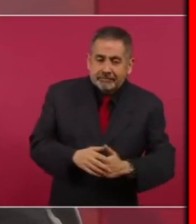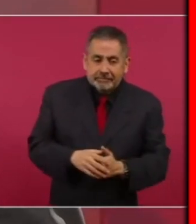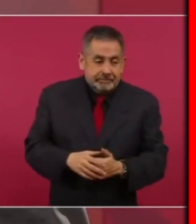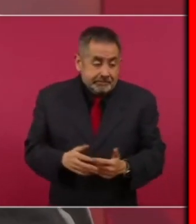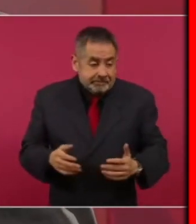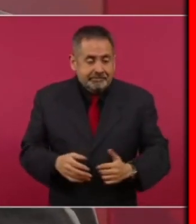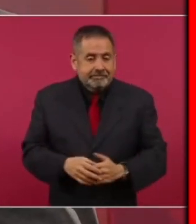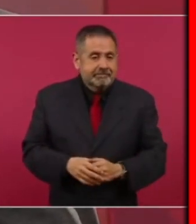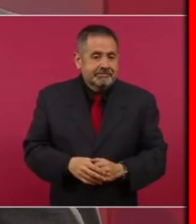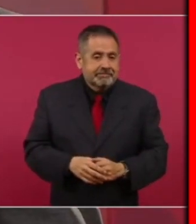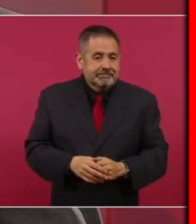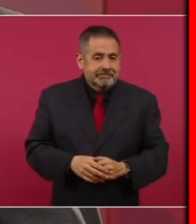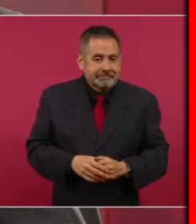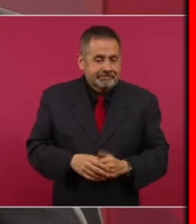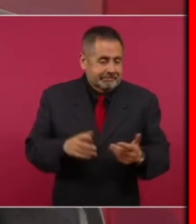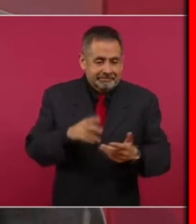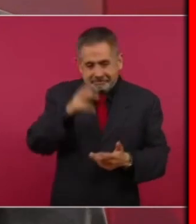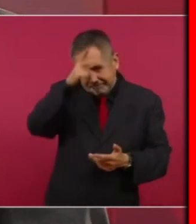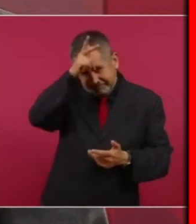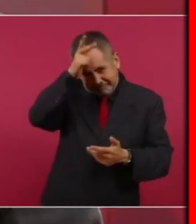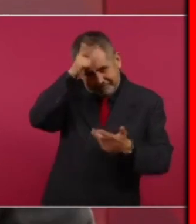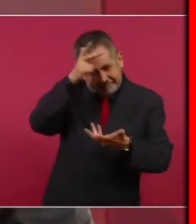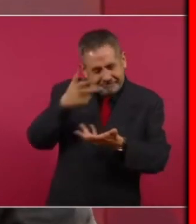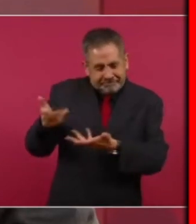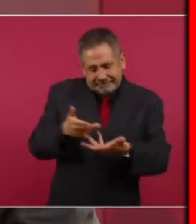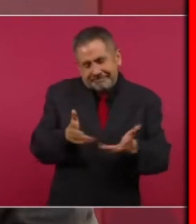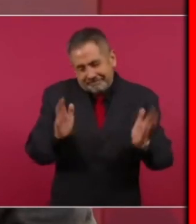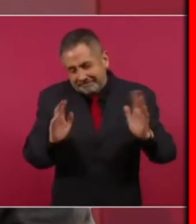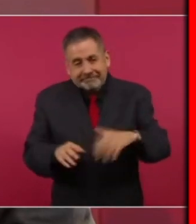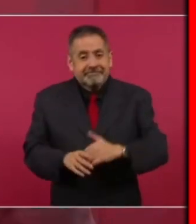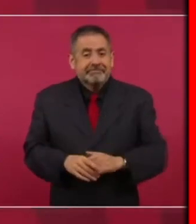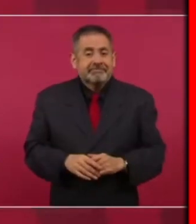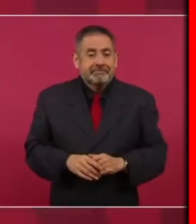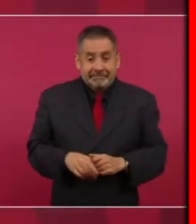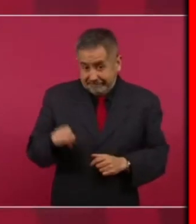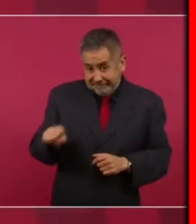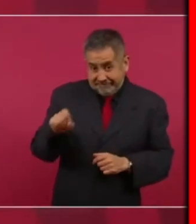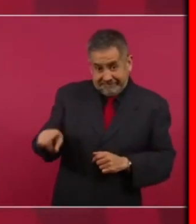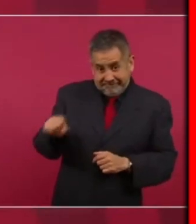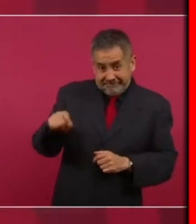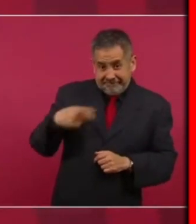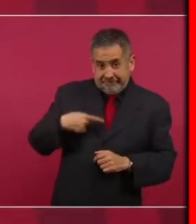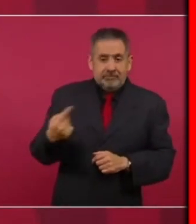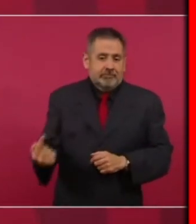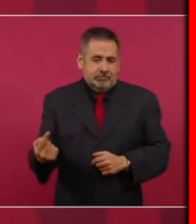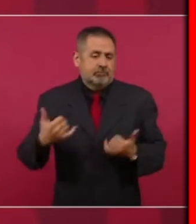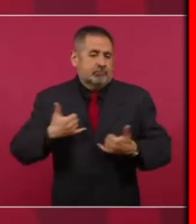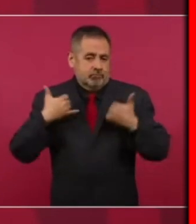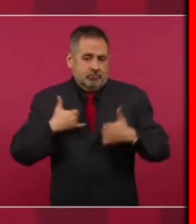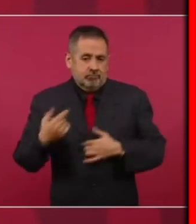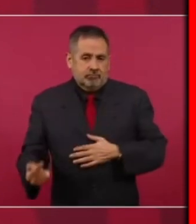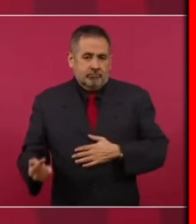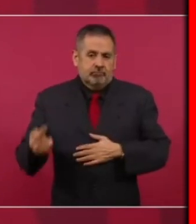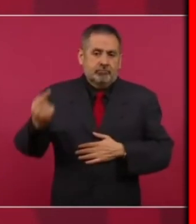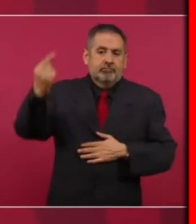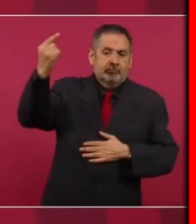mensaje que manda al pueblo de México, agradece a cada uno de los mexicanos que acudió a esta marcha